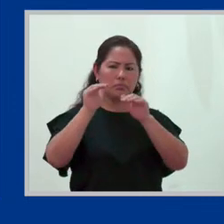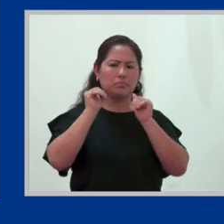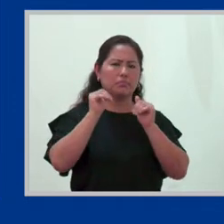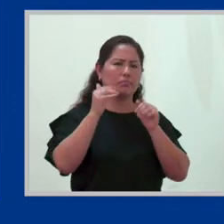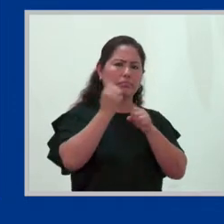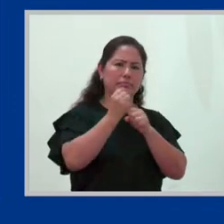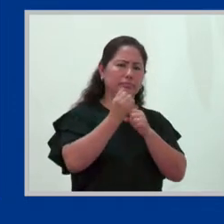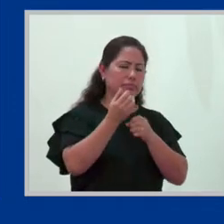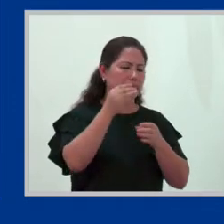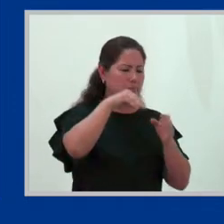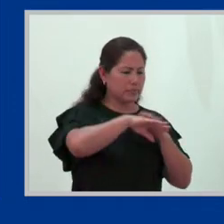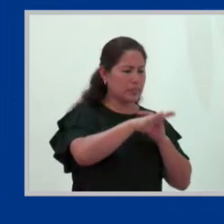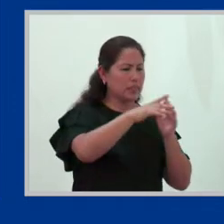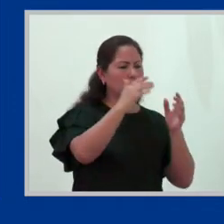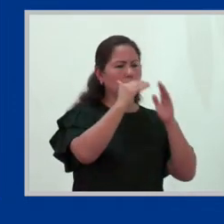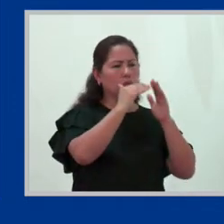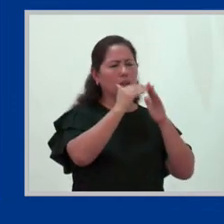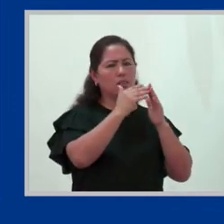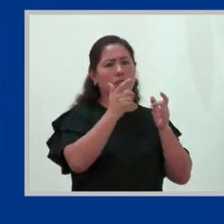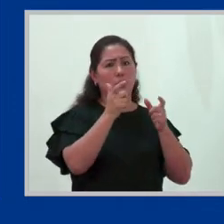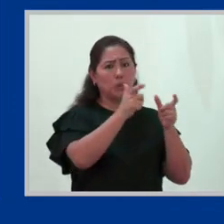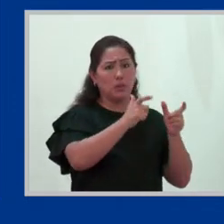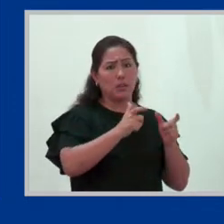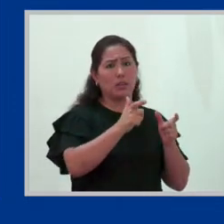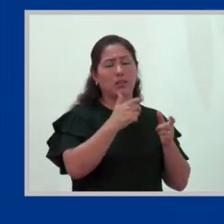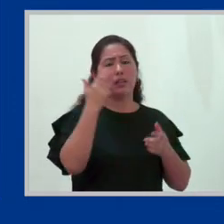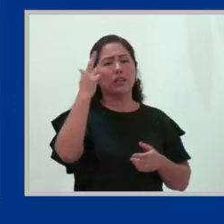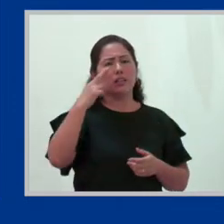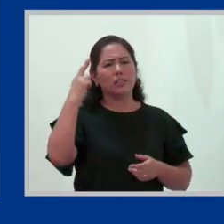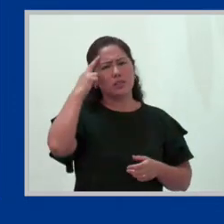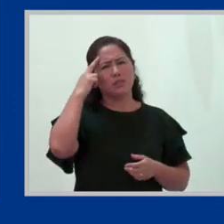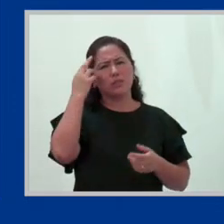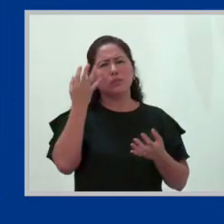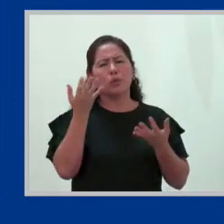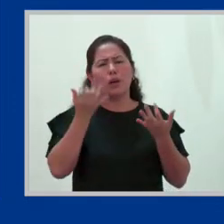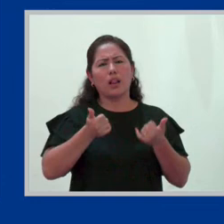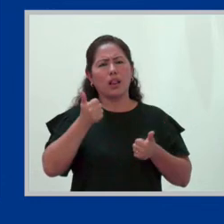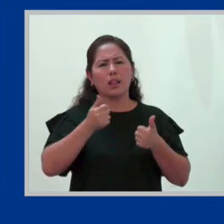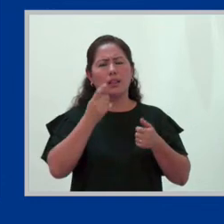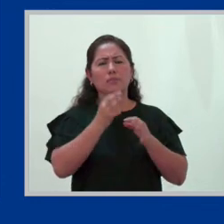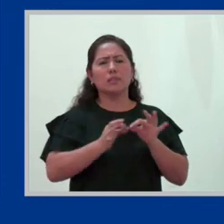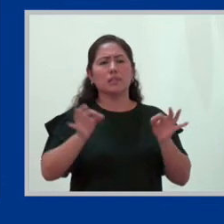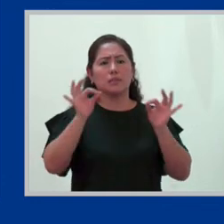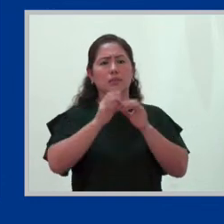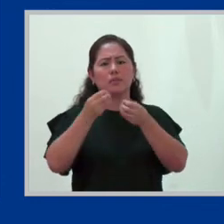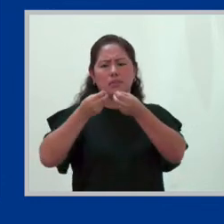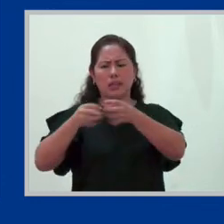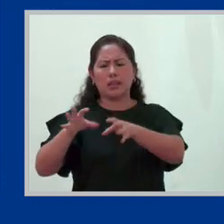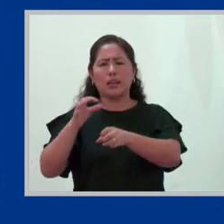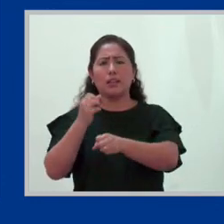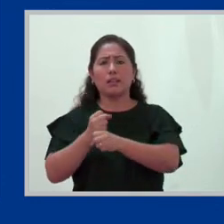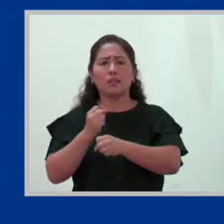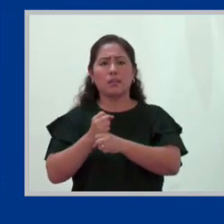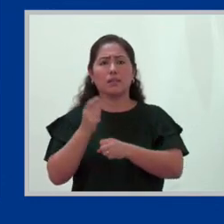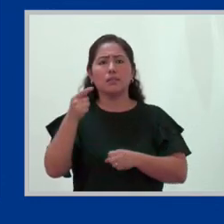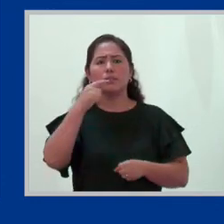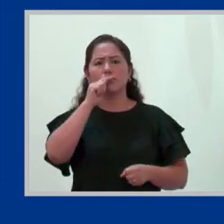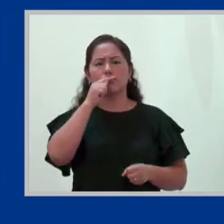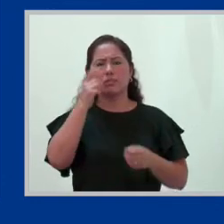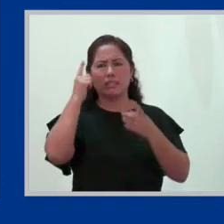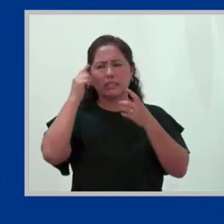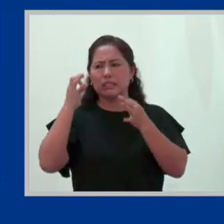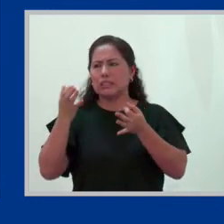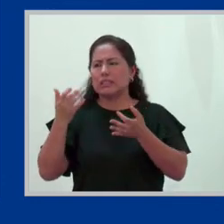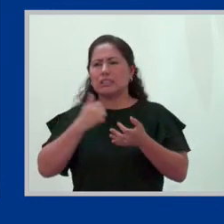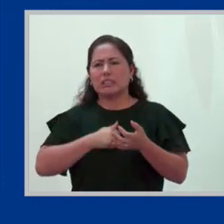a la reflexión. ¿Por qué es que la razón principal para perder el trabajo, es decir, para que una mujer decida